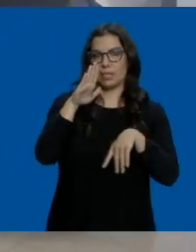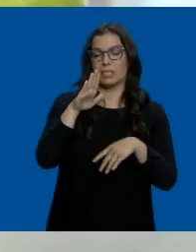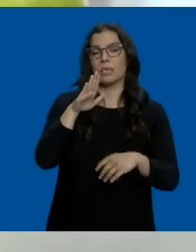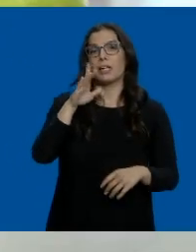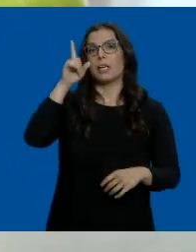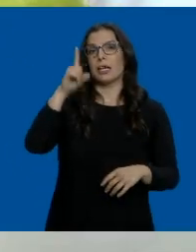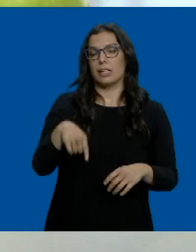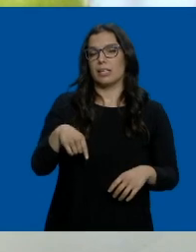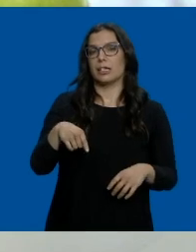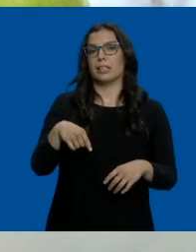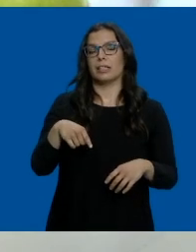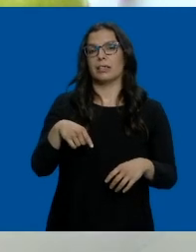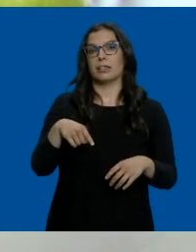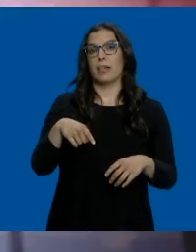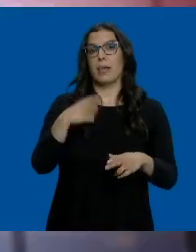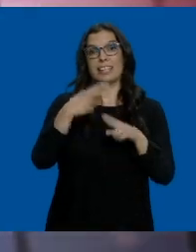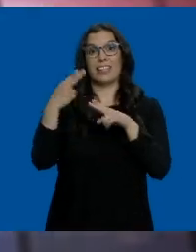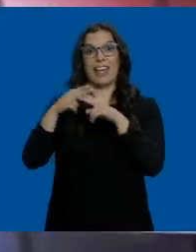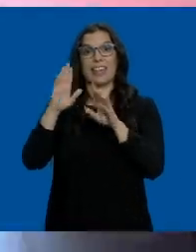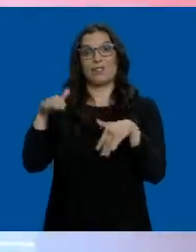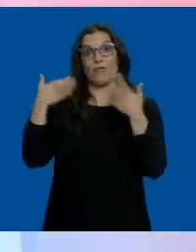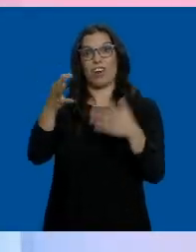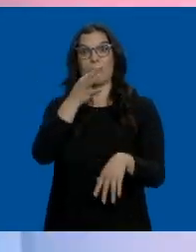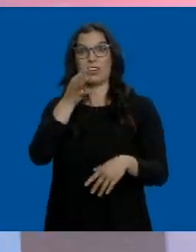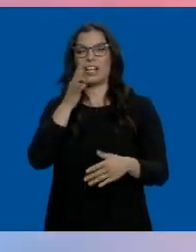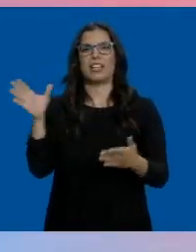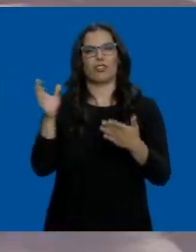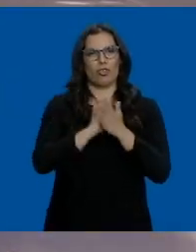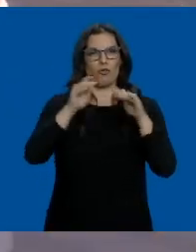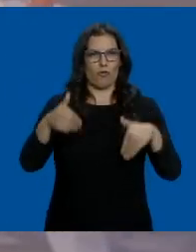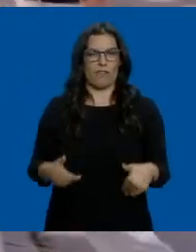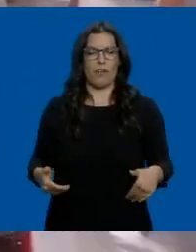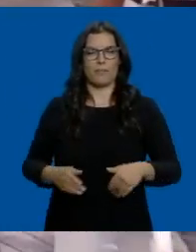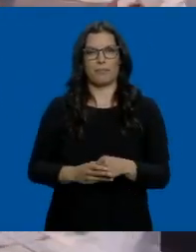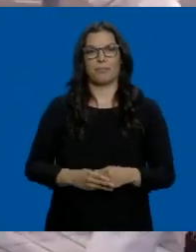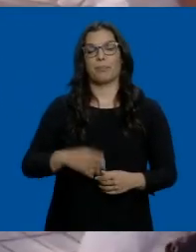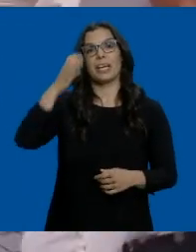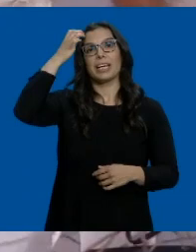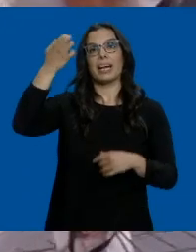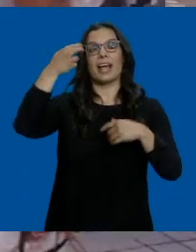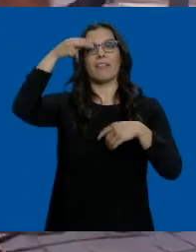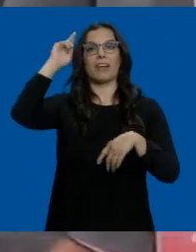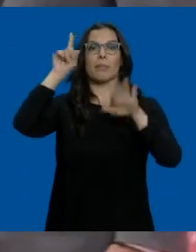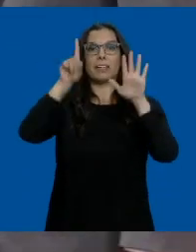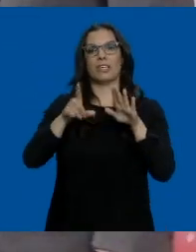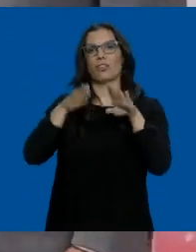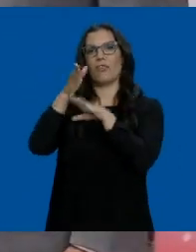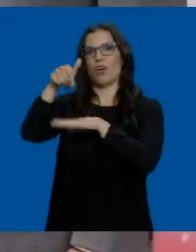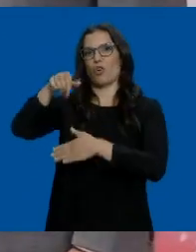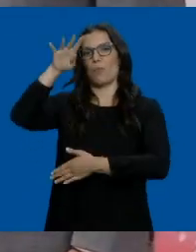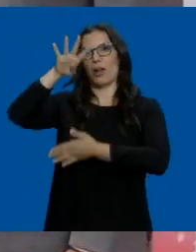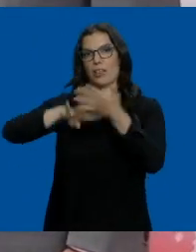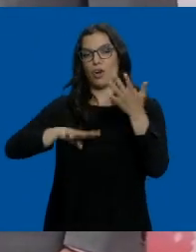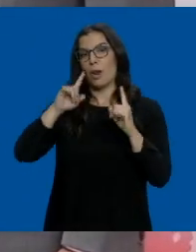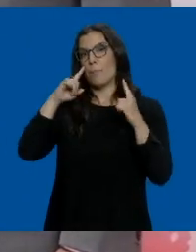y se recuperan todas las actividades extraescolares. Felipe VI acude hoy a Barcelona. Será su primera